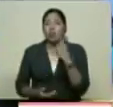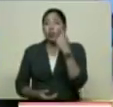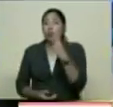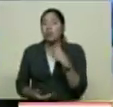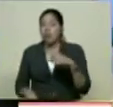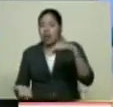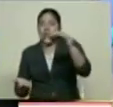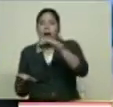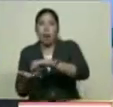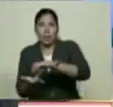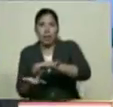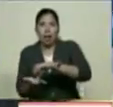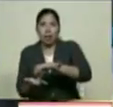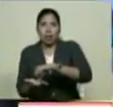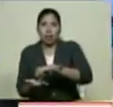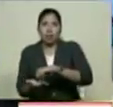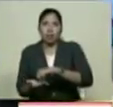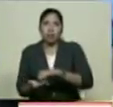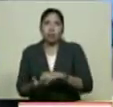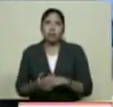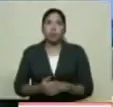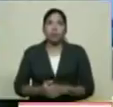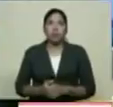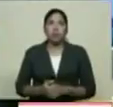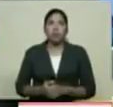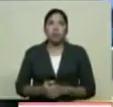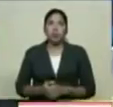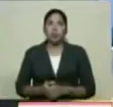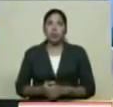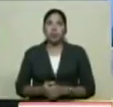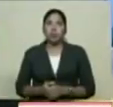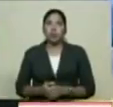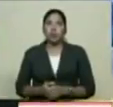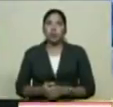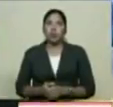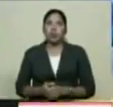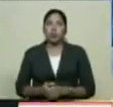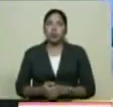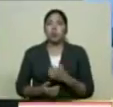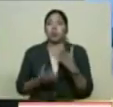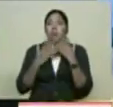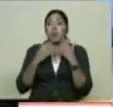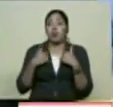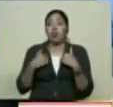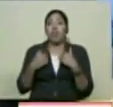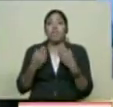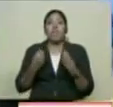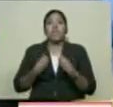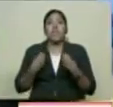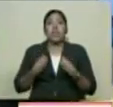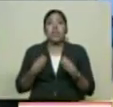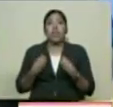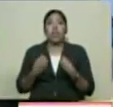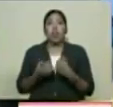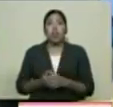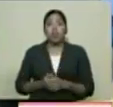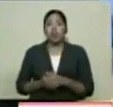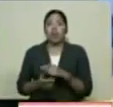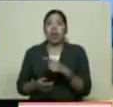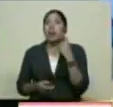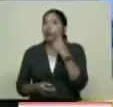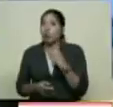La gente que vive En alguna aldea Dice bueno Yo vivo en Saizayal Del municipio Andrés Bello En la azulita